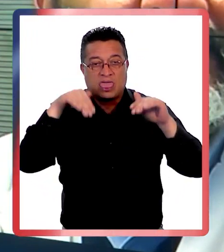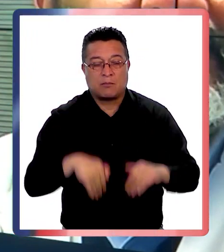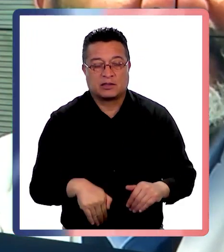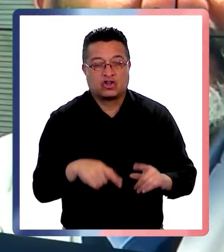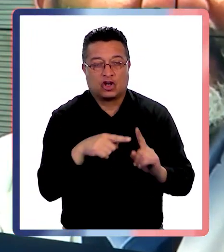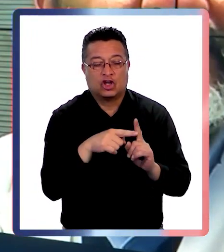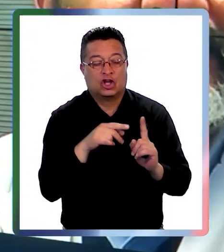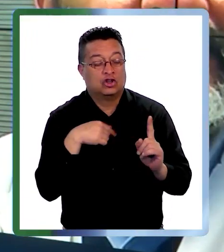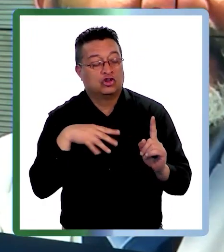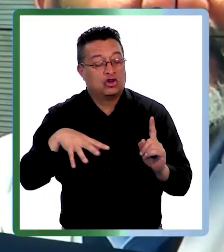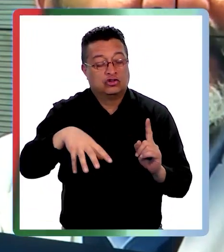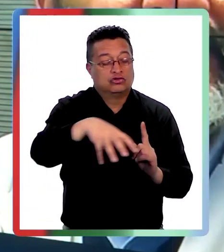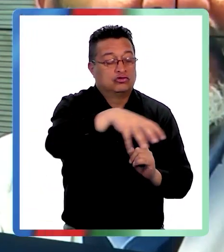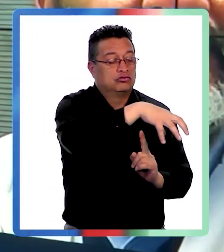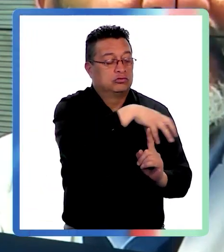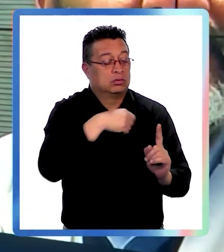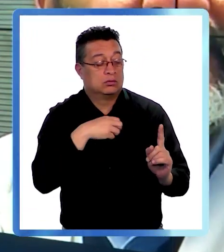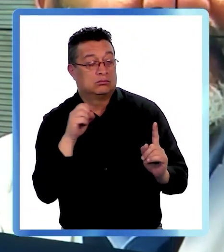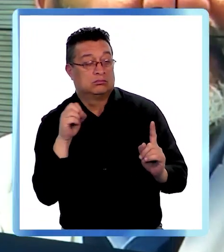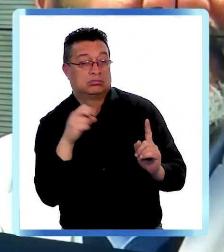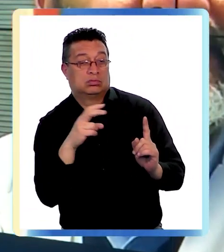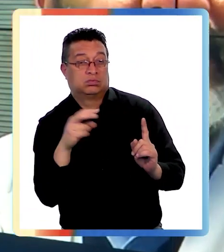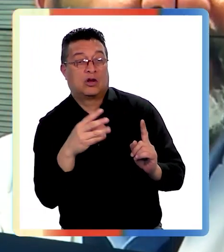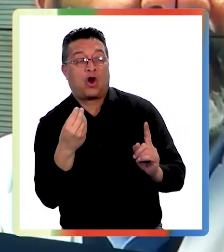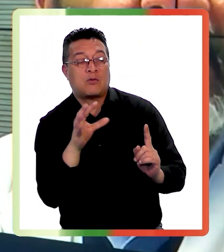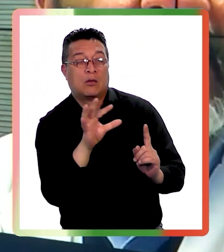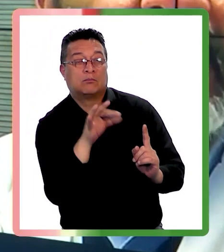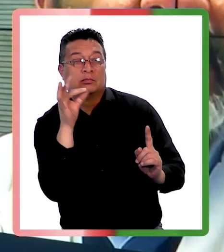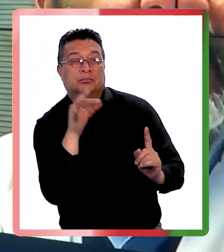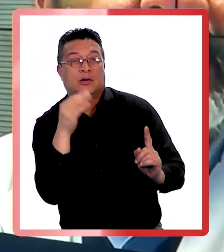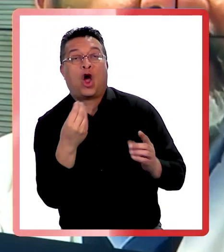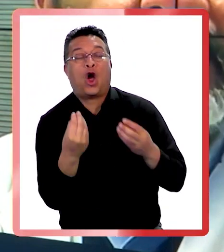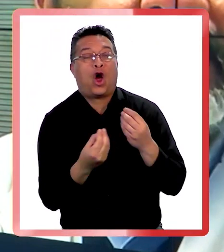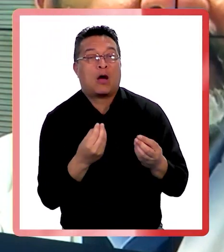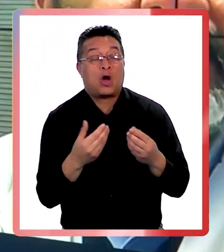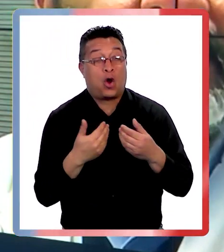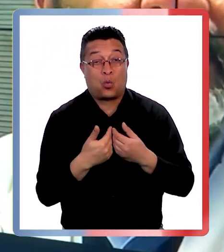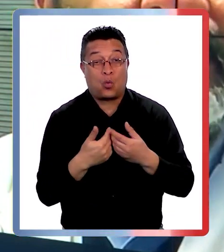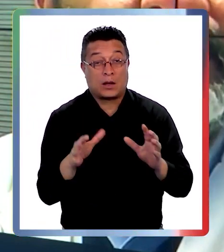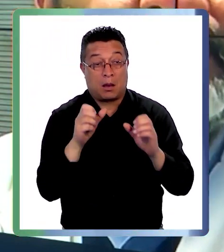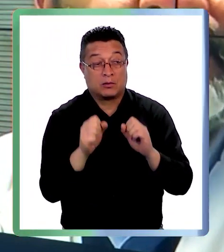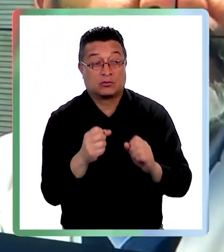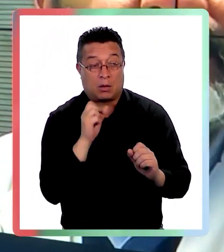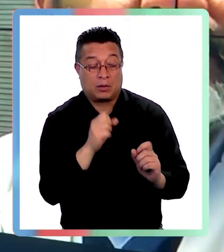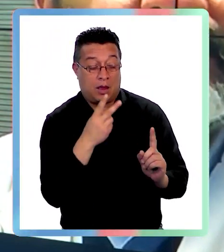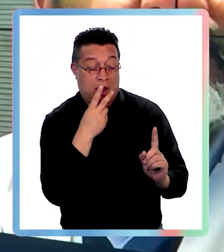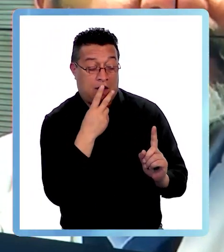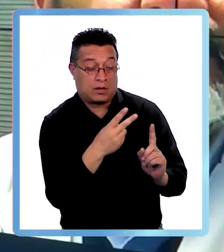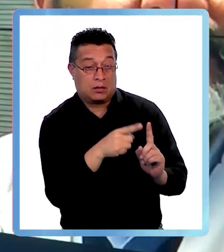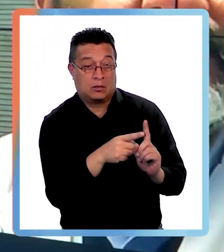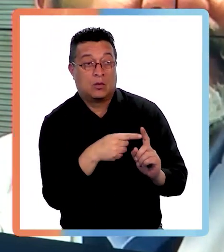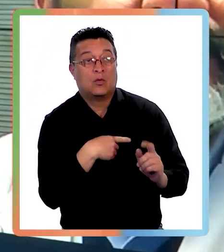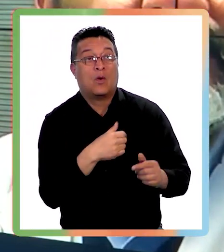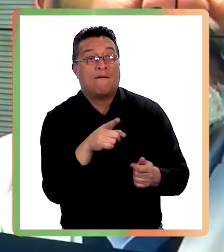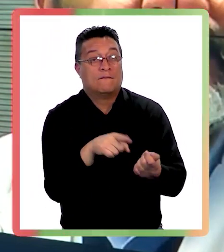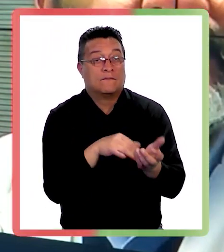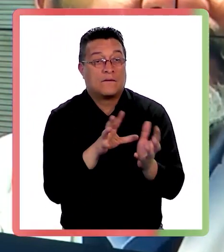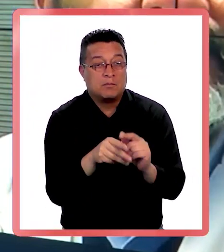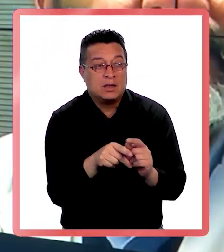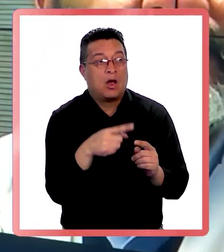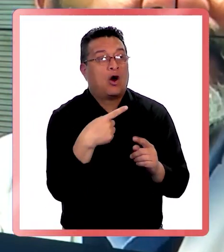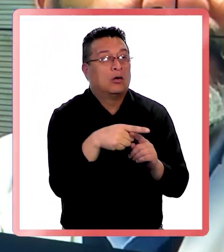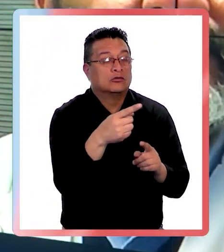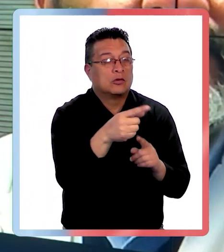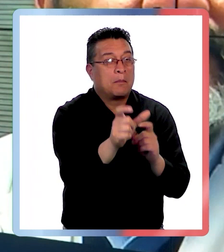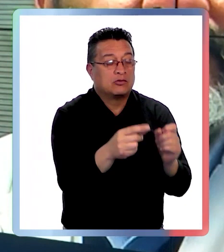estacional? ¿Y cómo también se pueden dar cuenta de eso? Porque cualquier persona podría ver que un cercano está